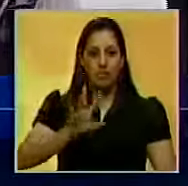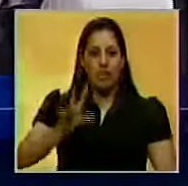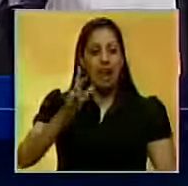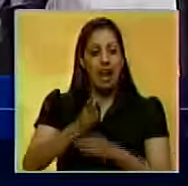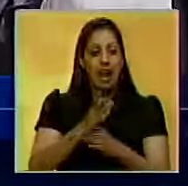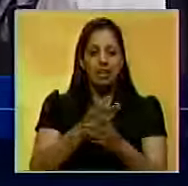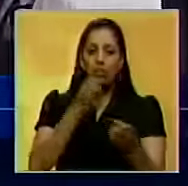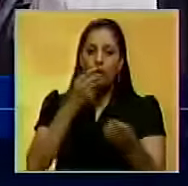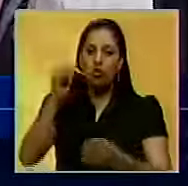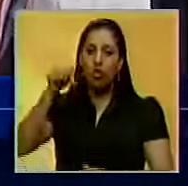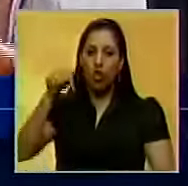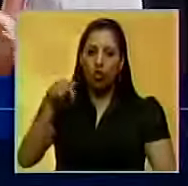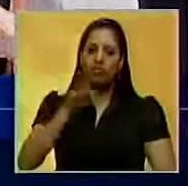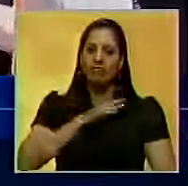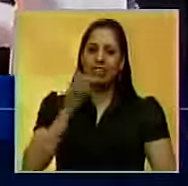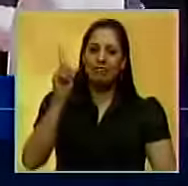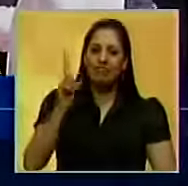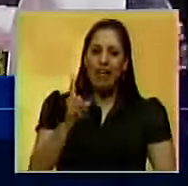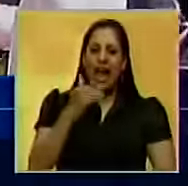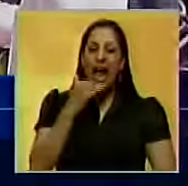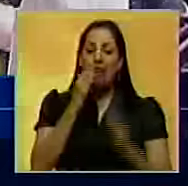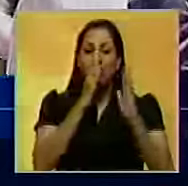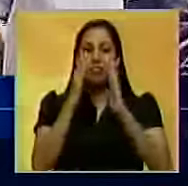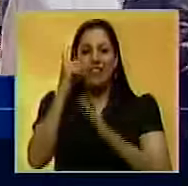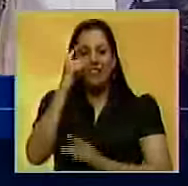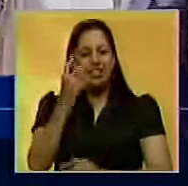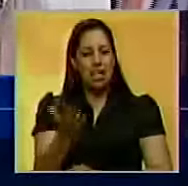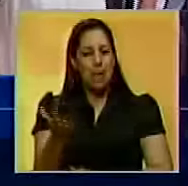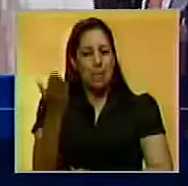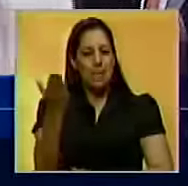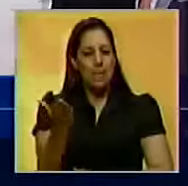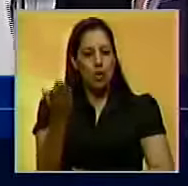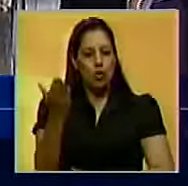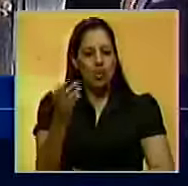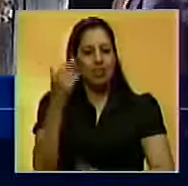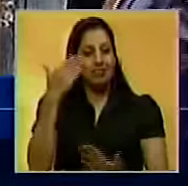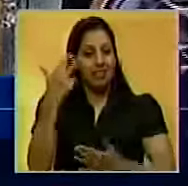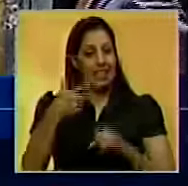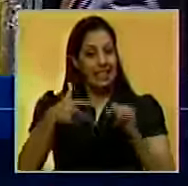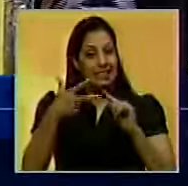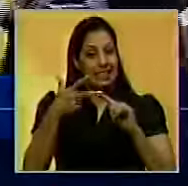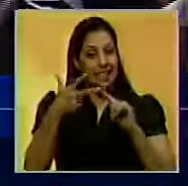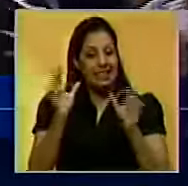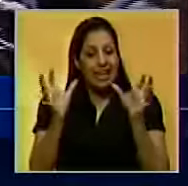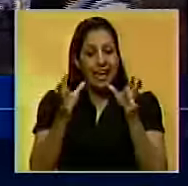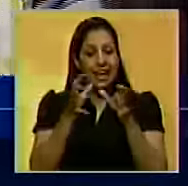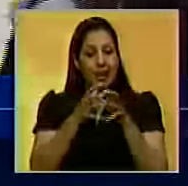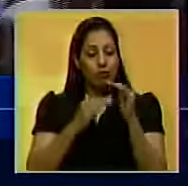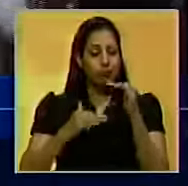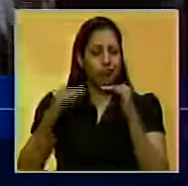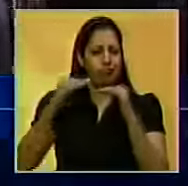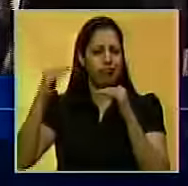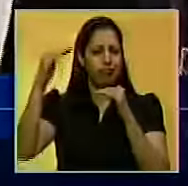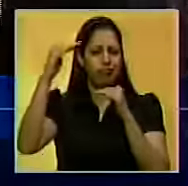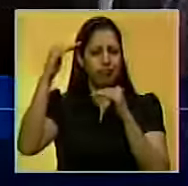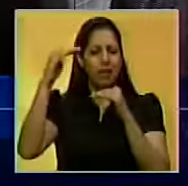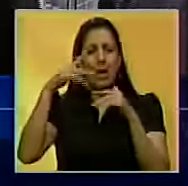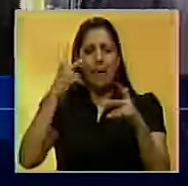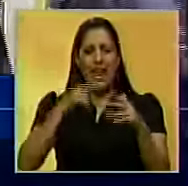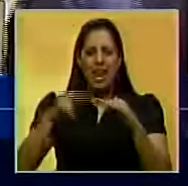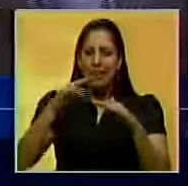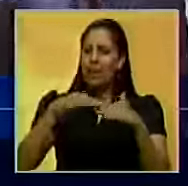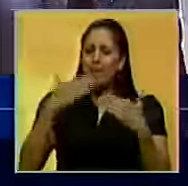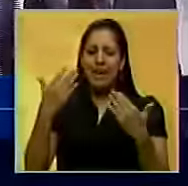como les decimos. Hoy van a cumplir una agenda importante. Esta es la tercera reunión de alto nivel que se realiza